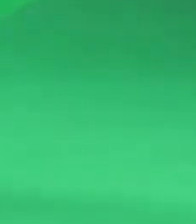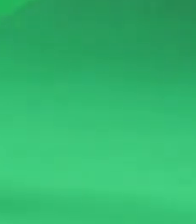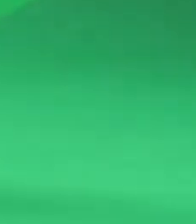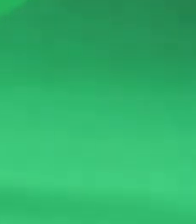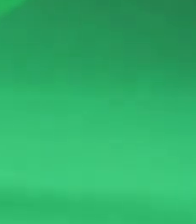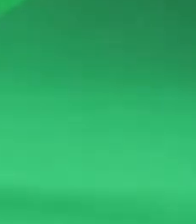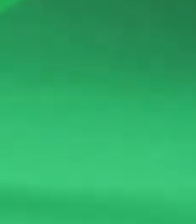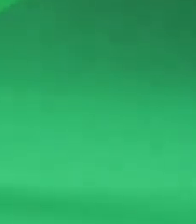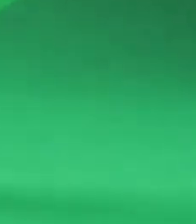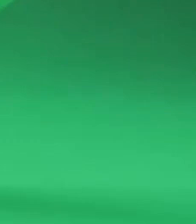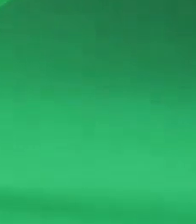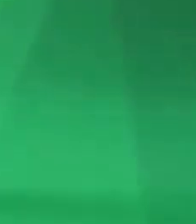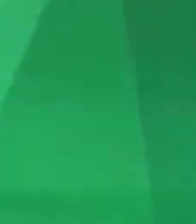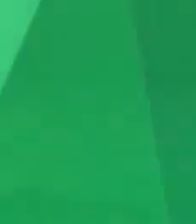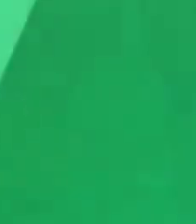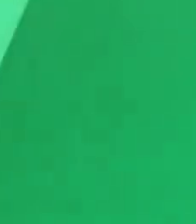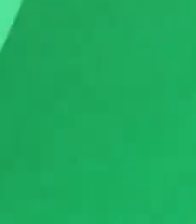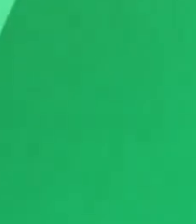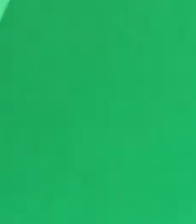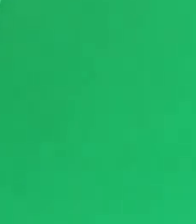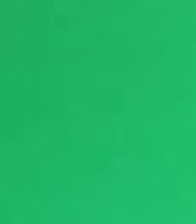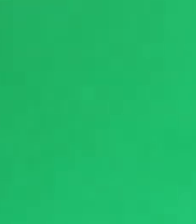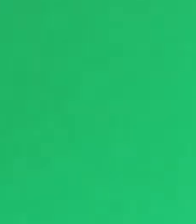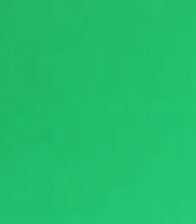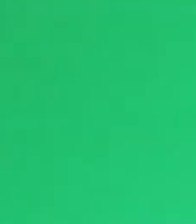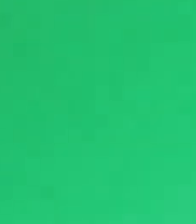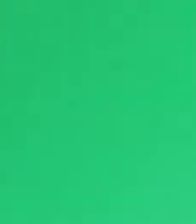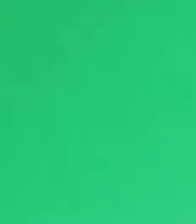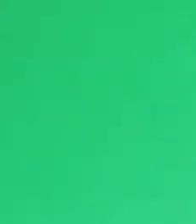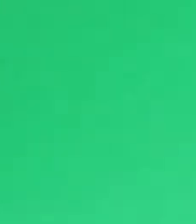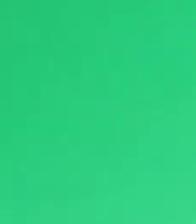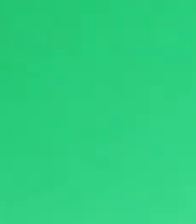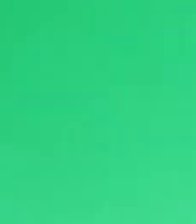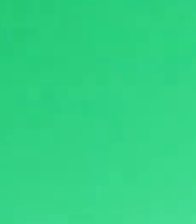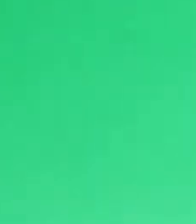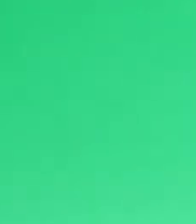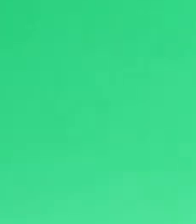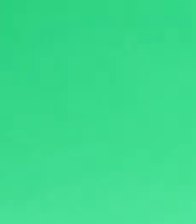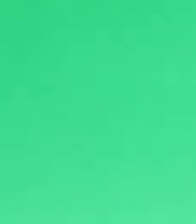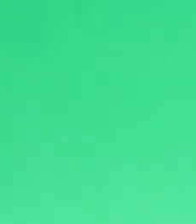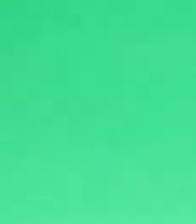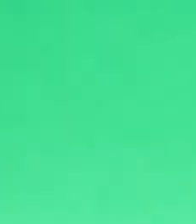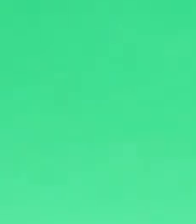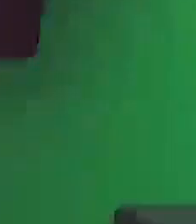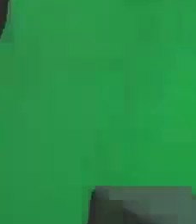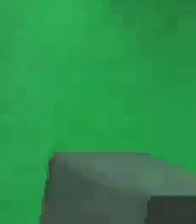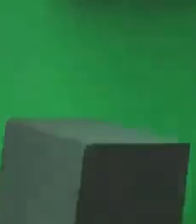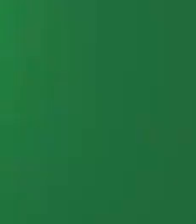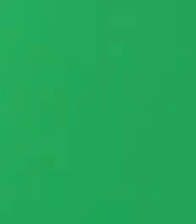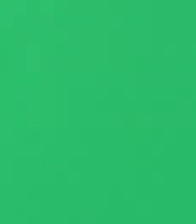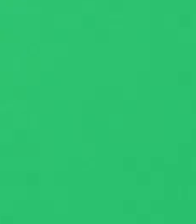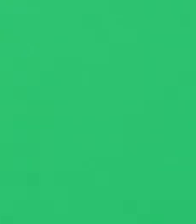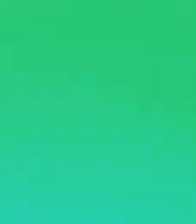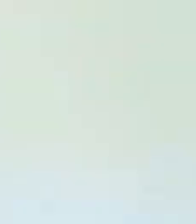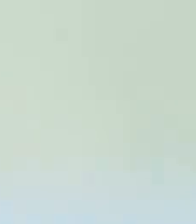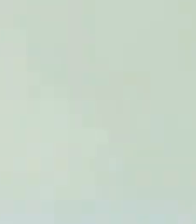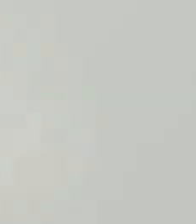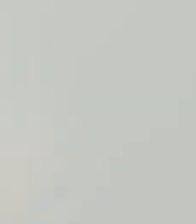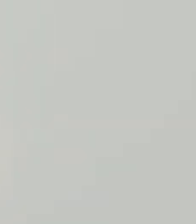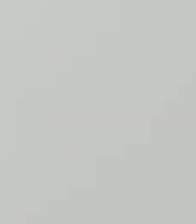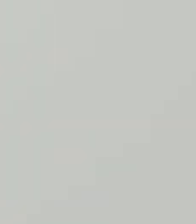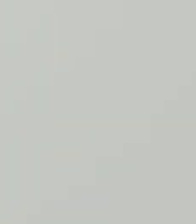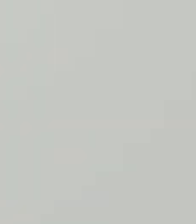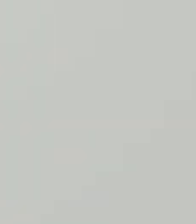estelar bajo la metralla lunes 22 horas canal 14